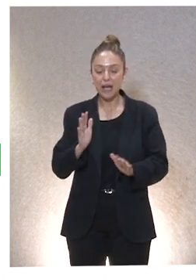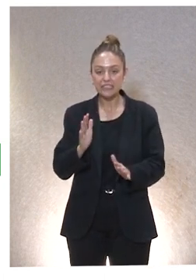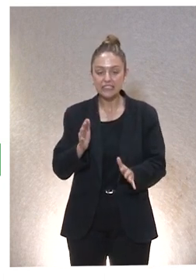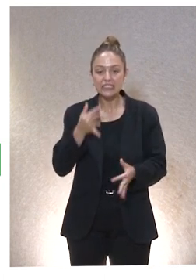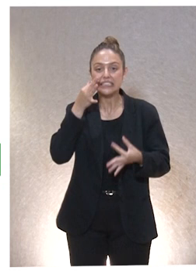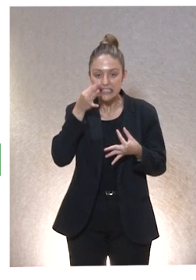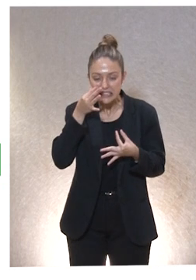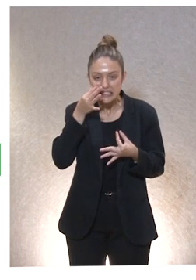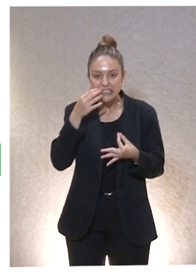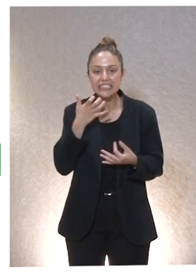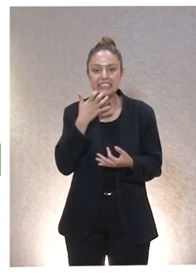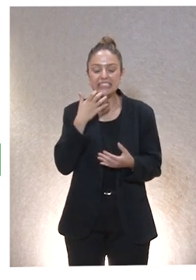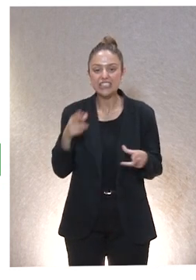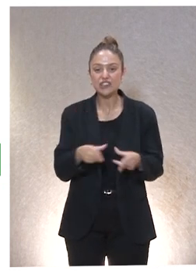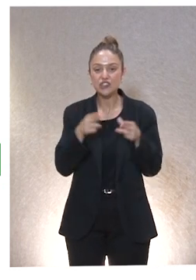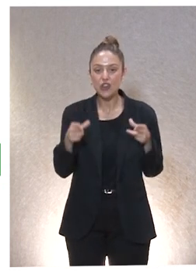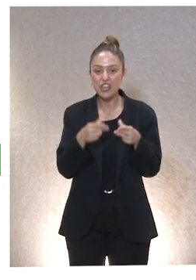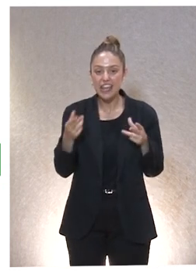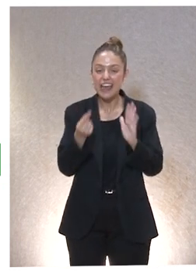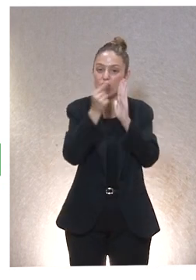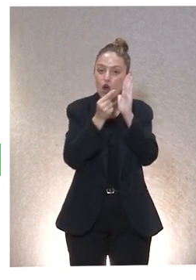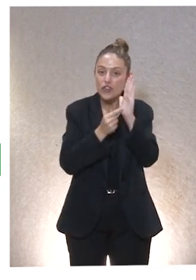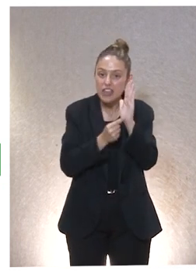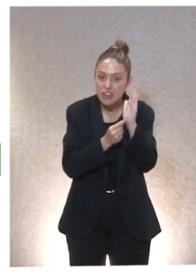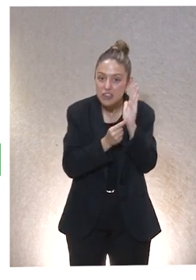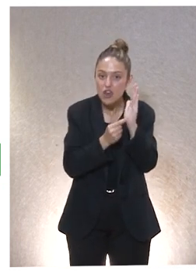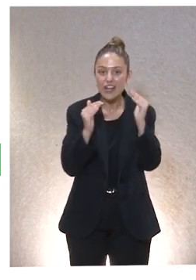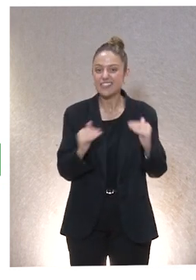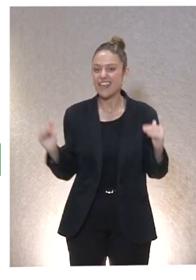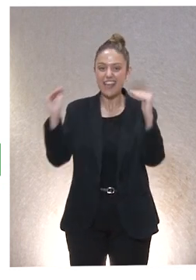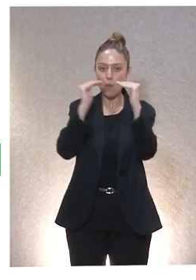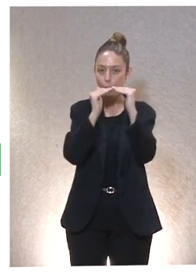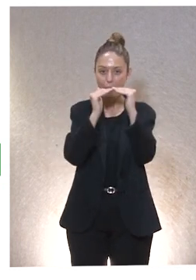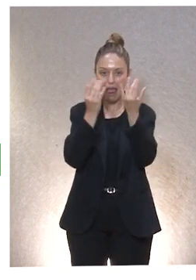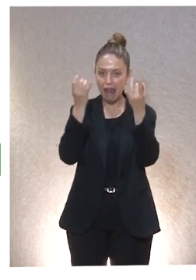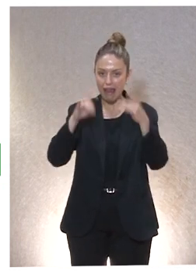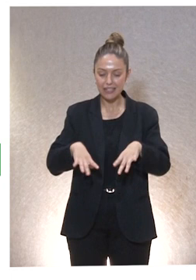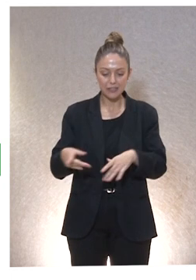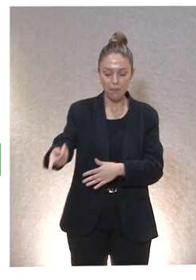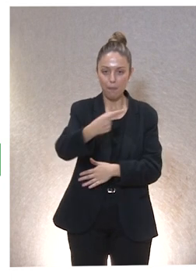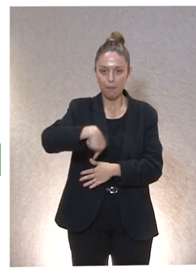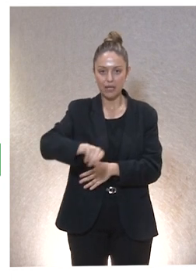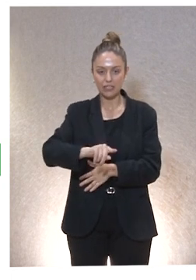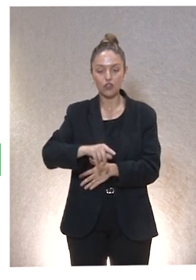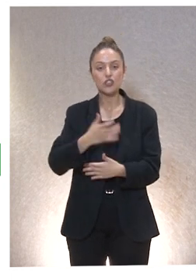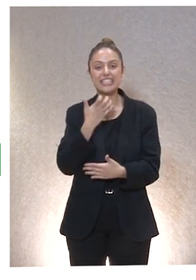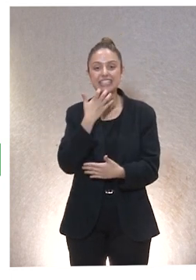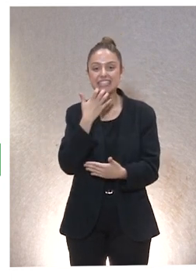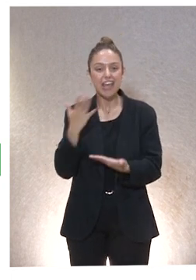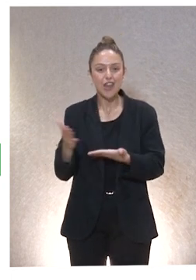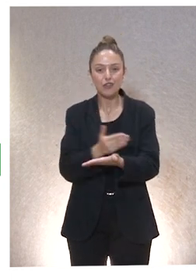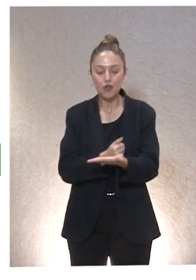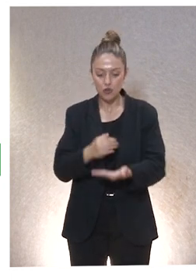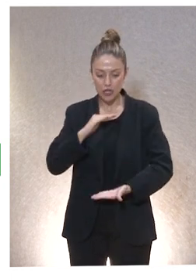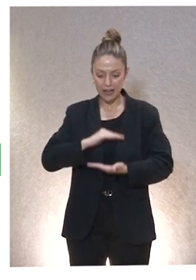cuando en la sociedad se dan condiciones sociales iguales para su ejercicio. Cuando todos podemos desarrollar igualmente